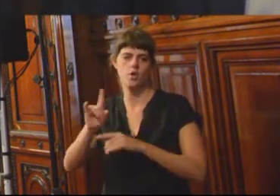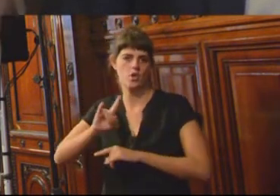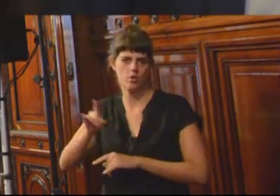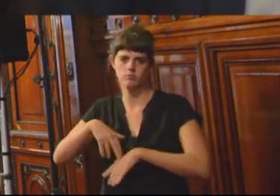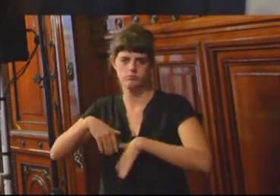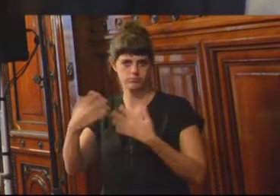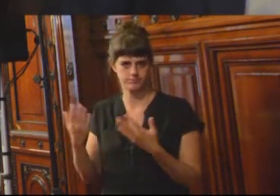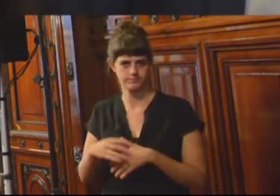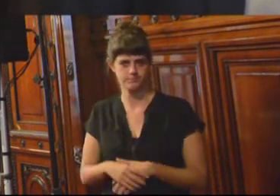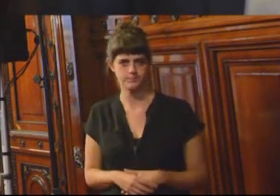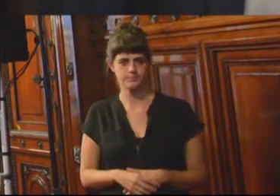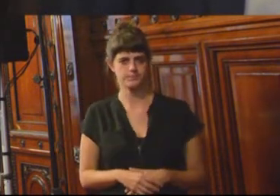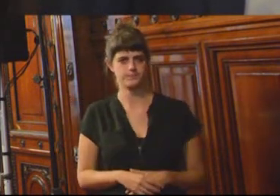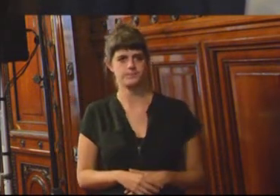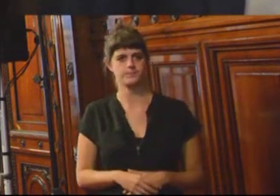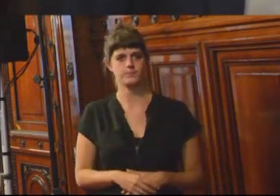Bueno.